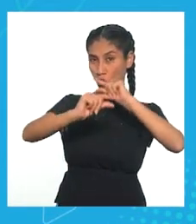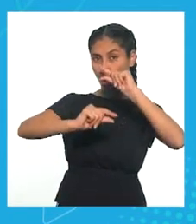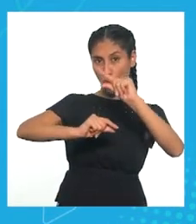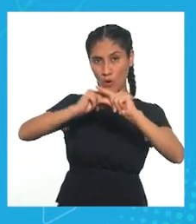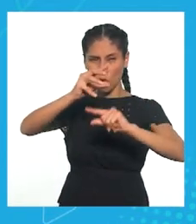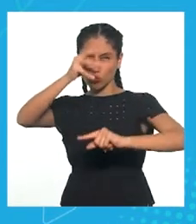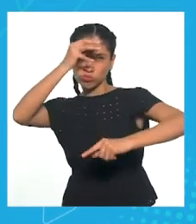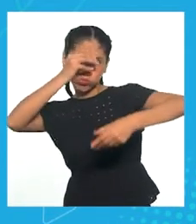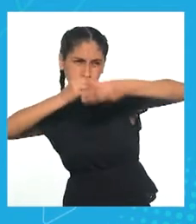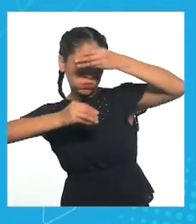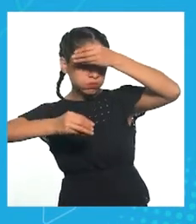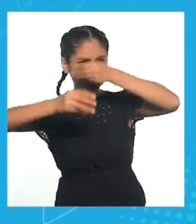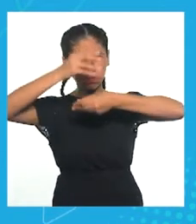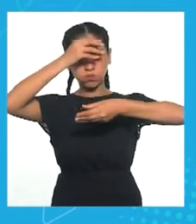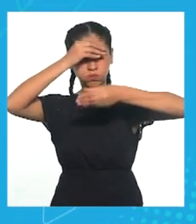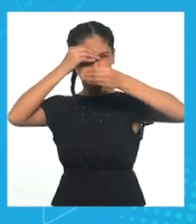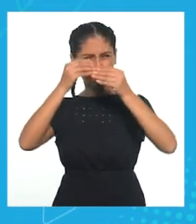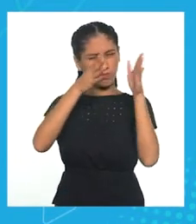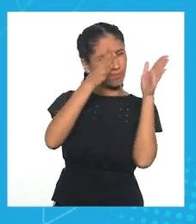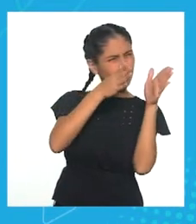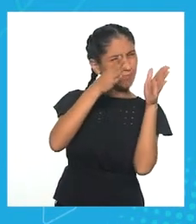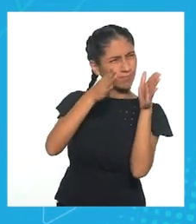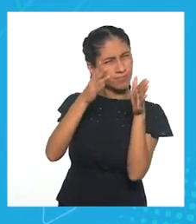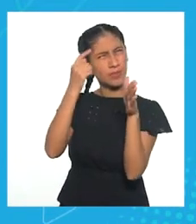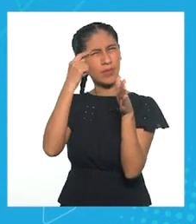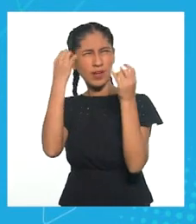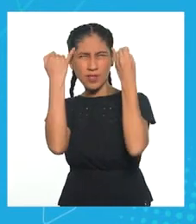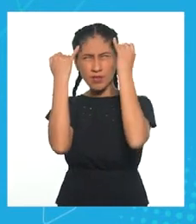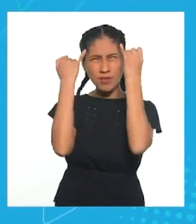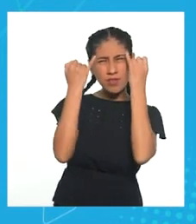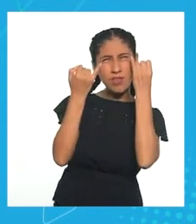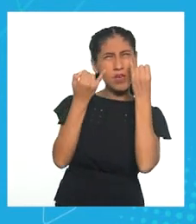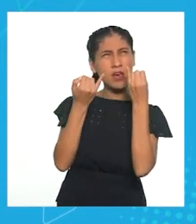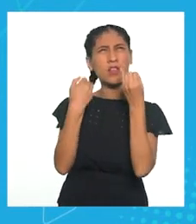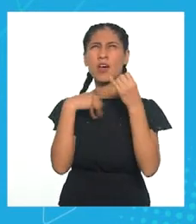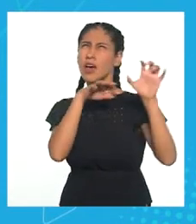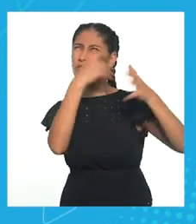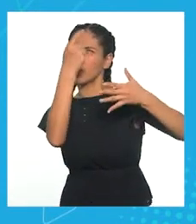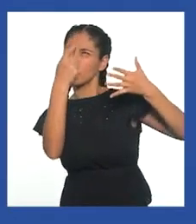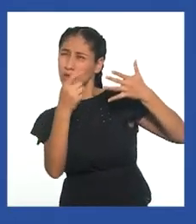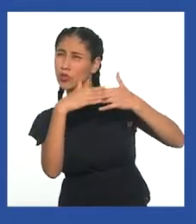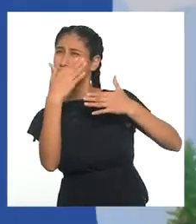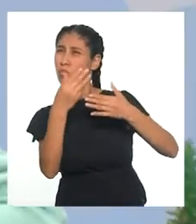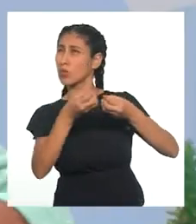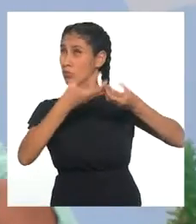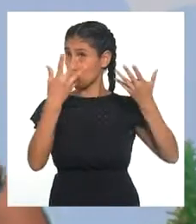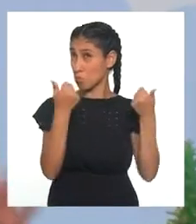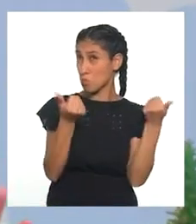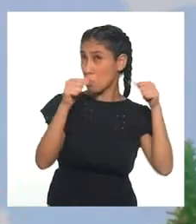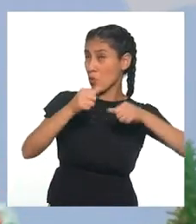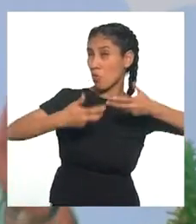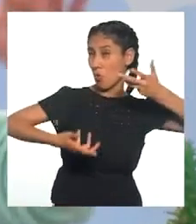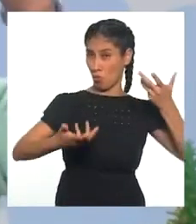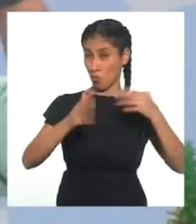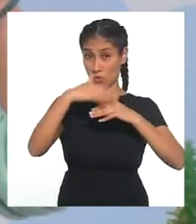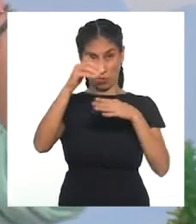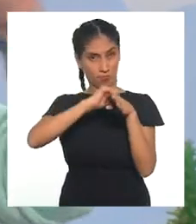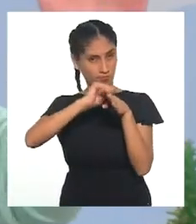las ideas. Tenemos que ir probando nuestras ideas para ver qué tal funcionan e ir perfeccionándolas. Ok.